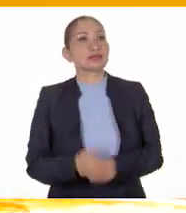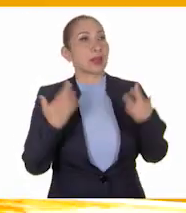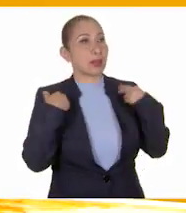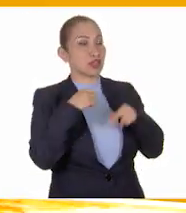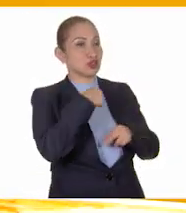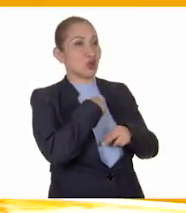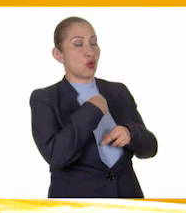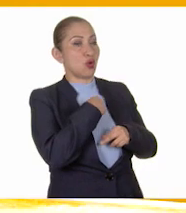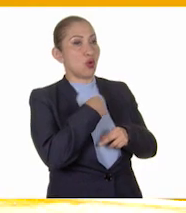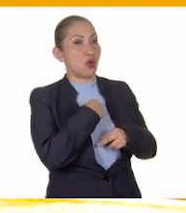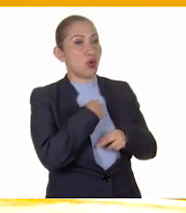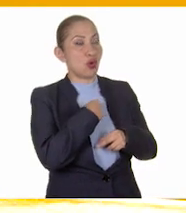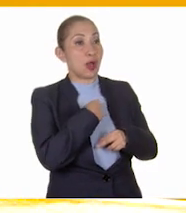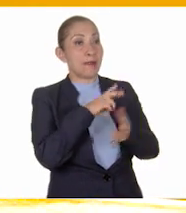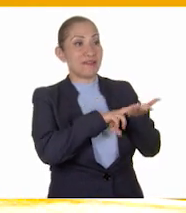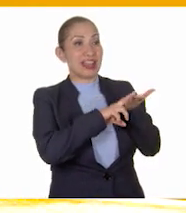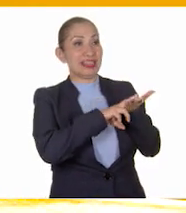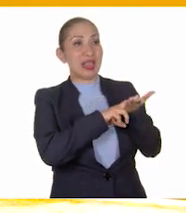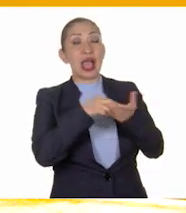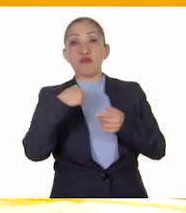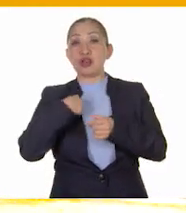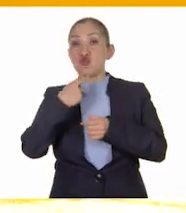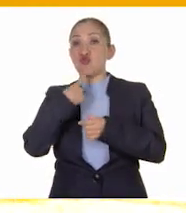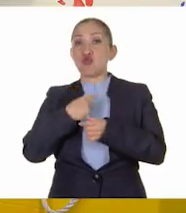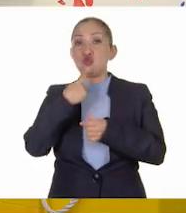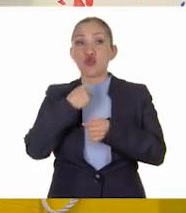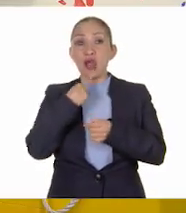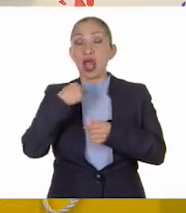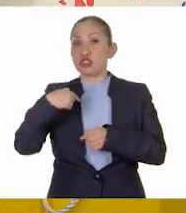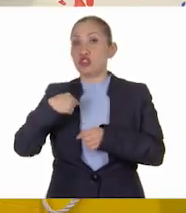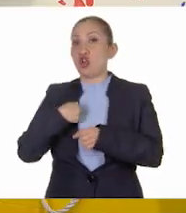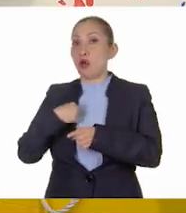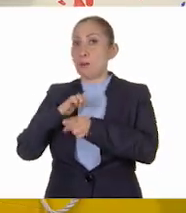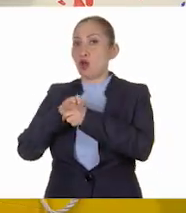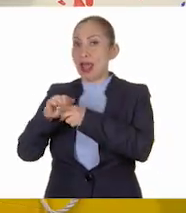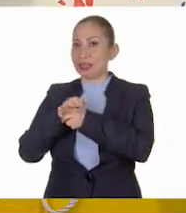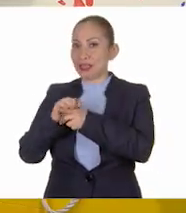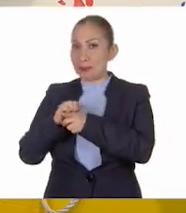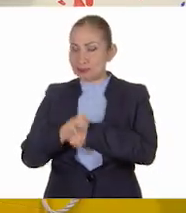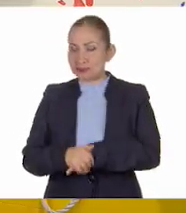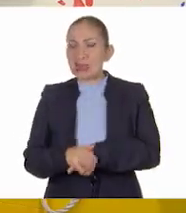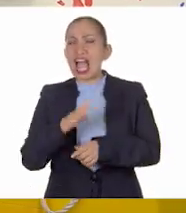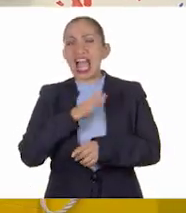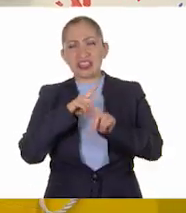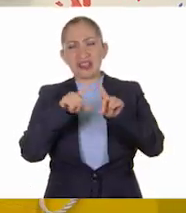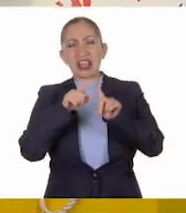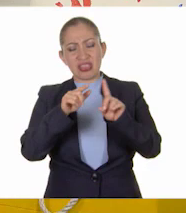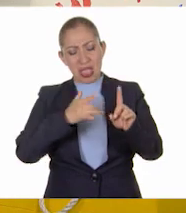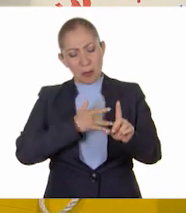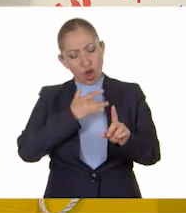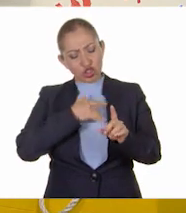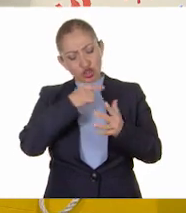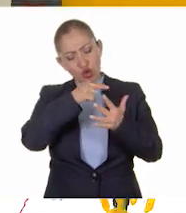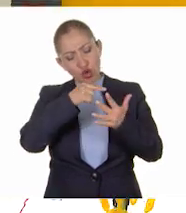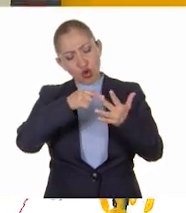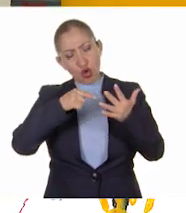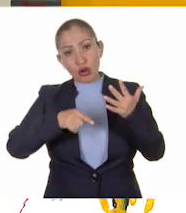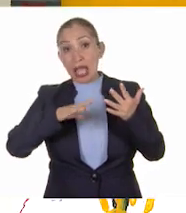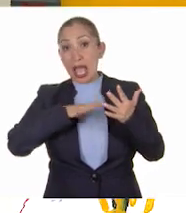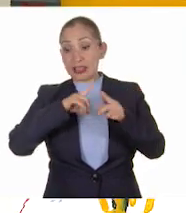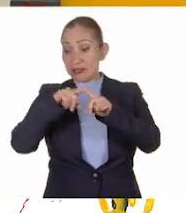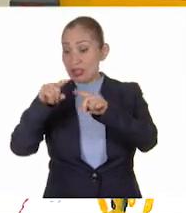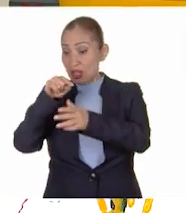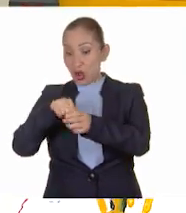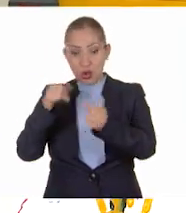¡Es roja! A mí me tocó la verde. ¡A mí la roja! Y a mí, la morada. Hay distintas emociones y aquí hay